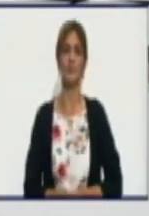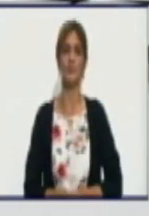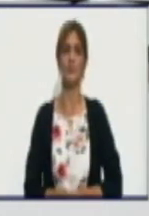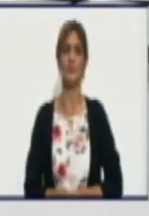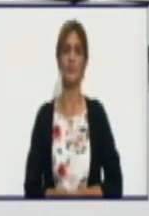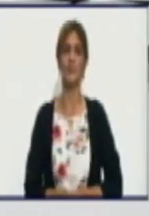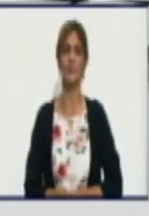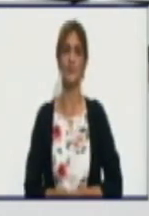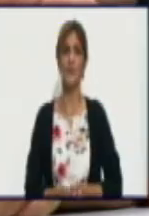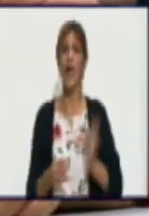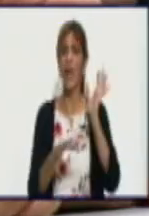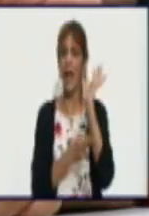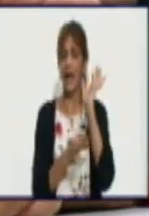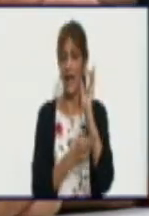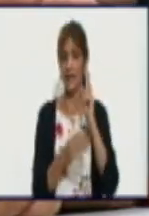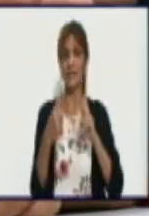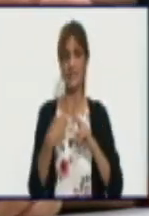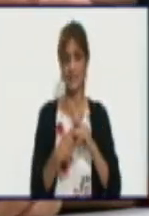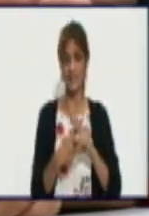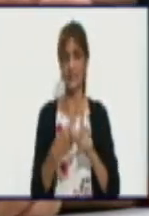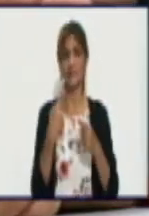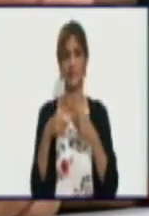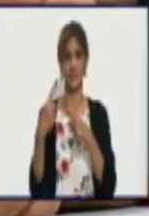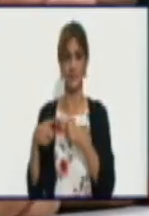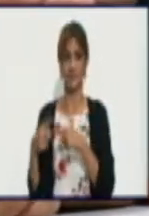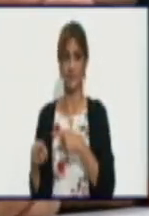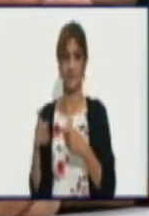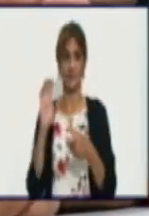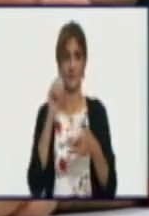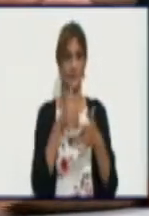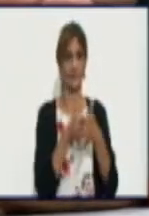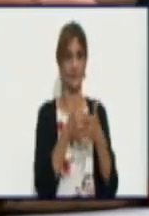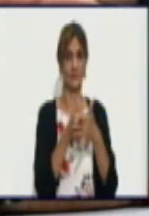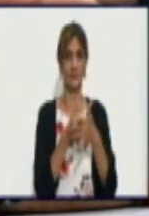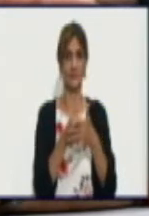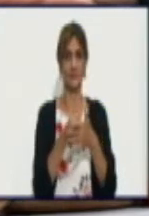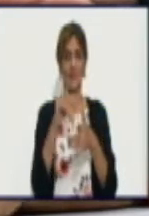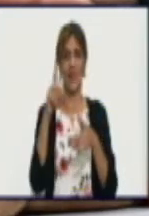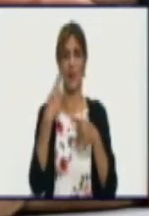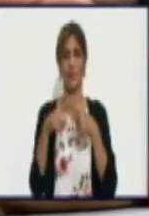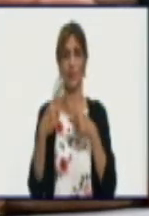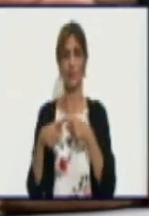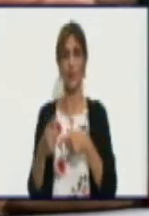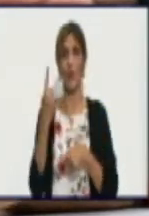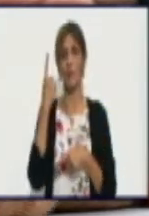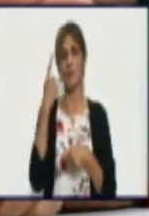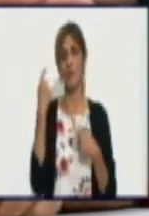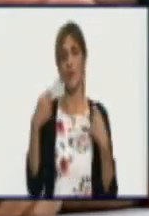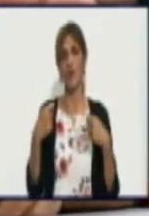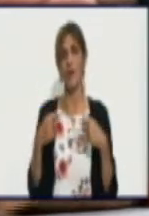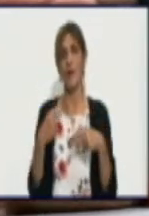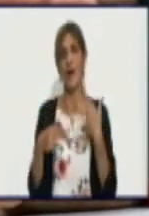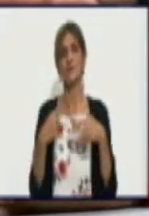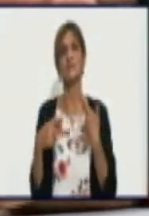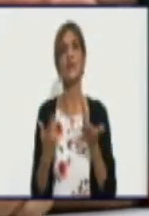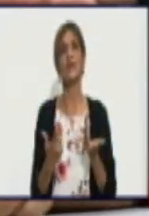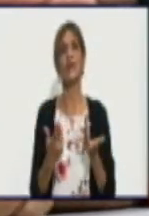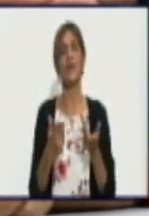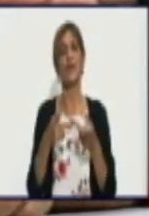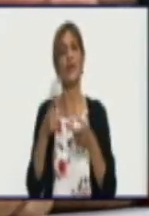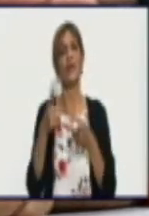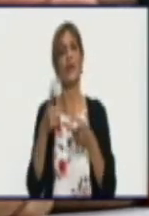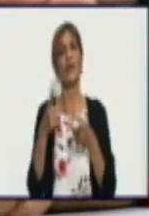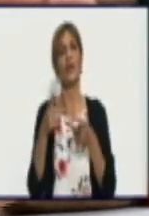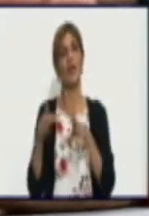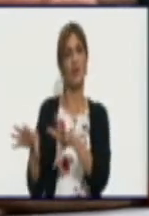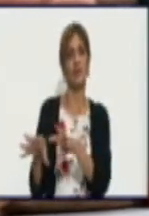Las carnes y derivados del sacrificio que no consuma el productor. El productor lo primero que va a hacer es consumir y la que él no consuma